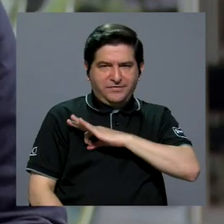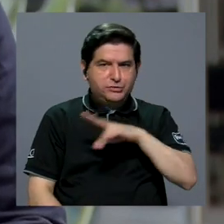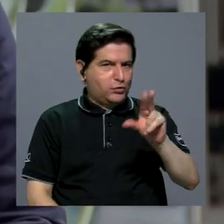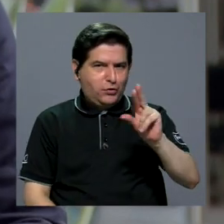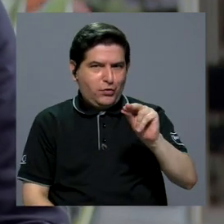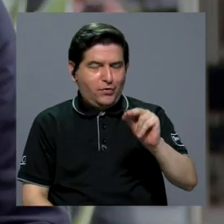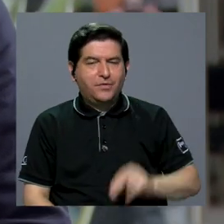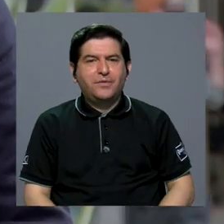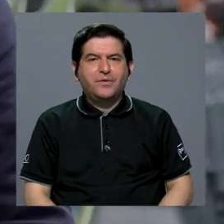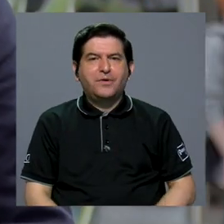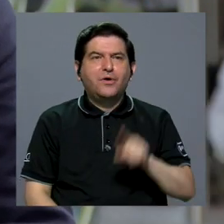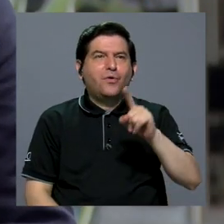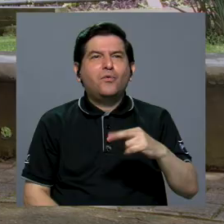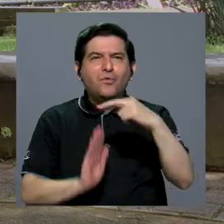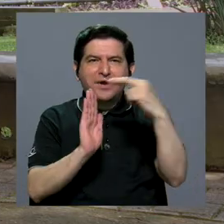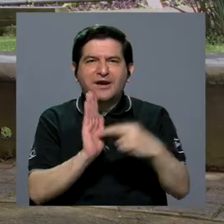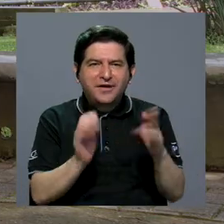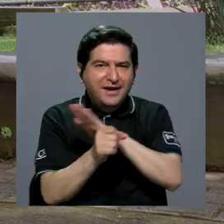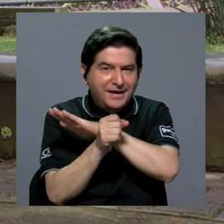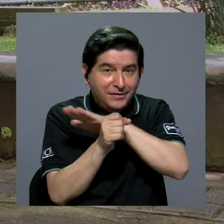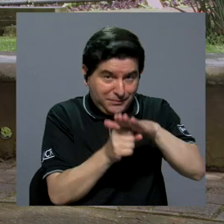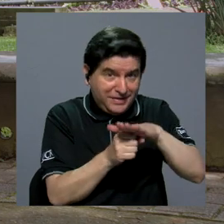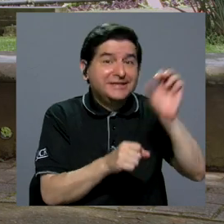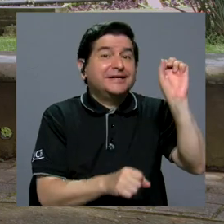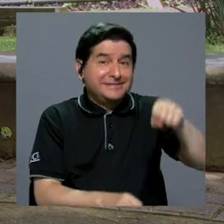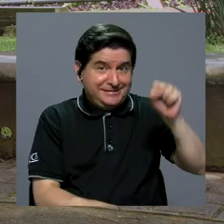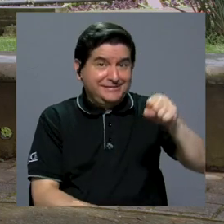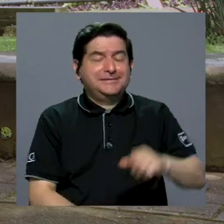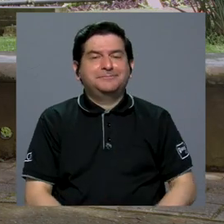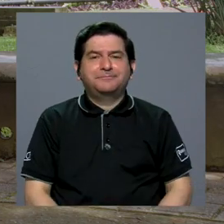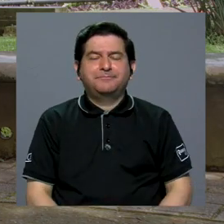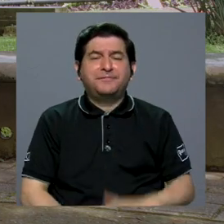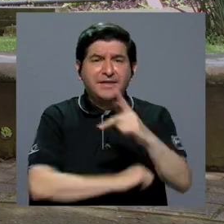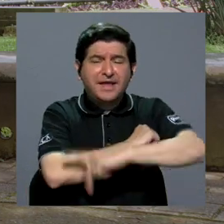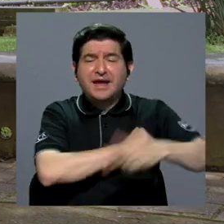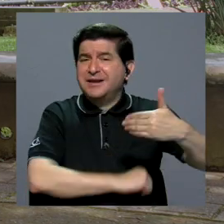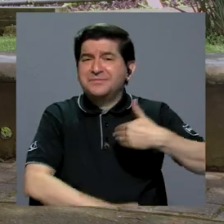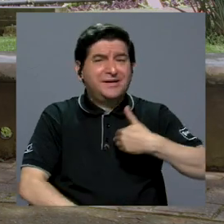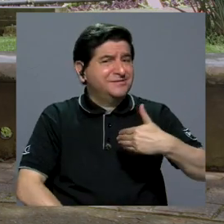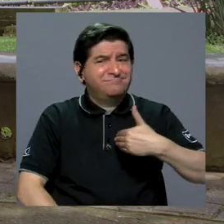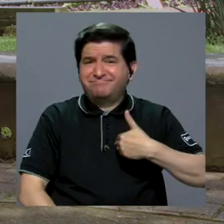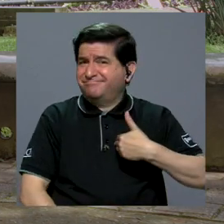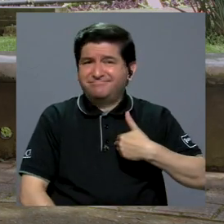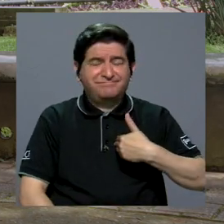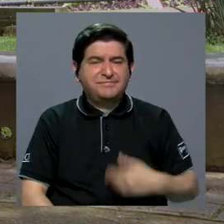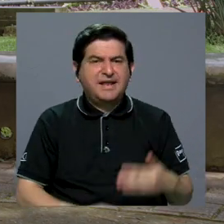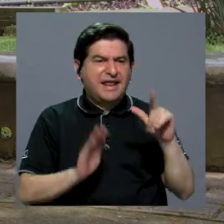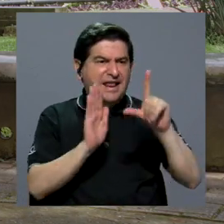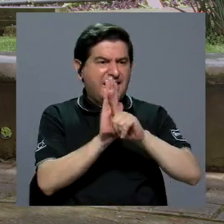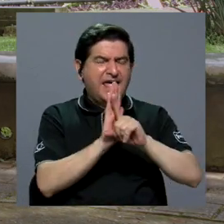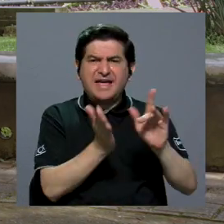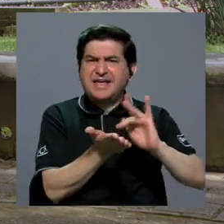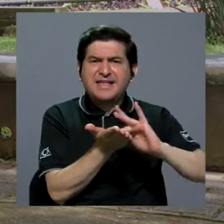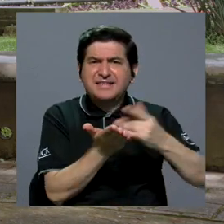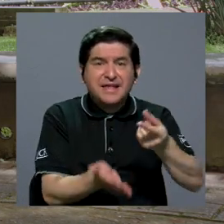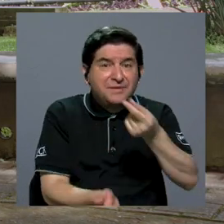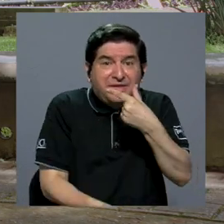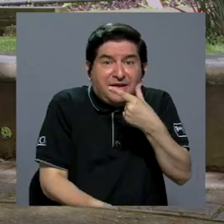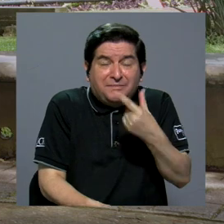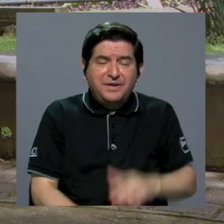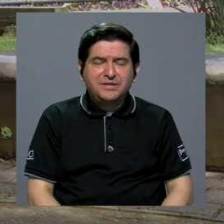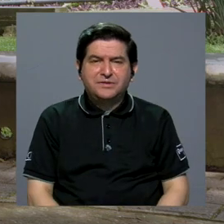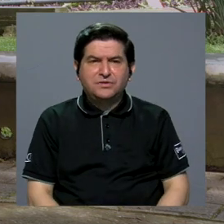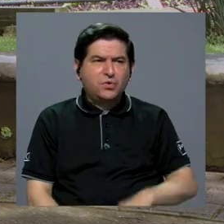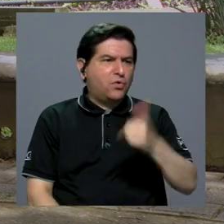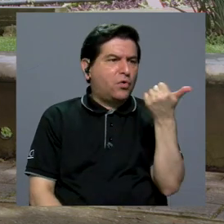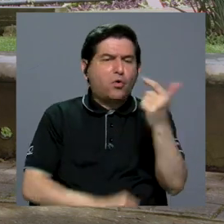sino una regulación integral, porque en el país no tenemos una ley del medicamento, por ejemplo, no tenemos,